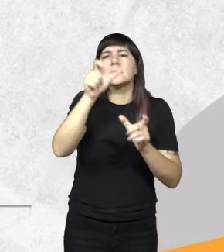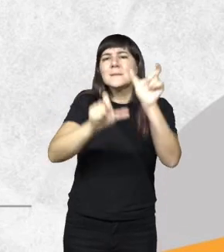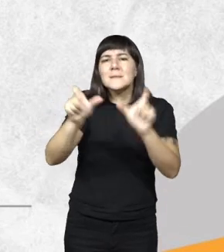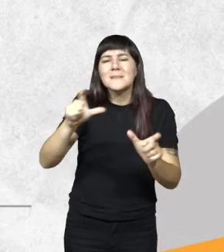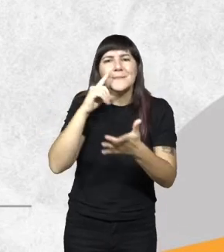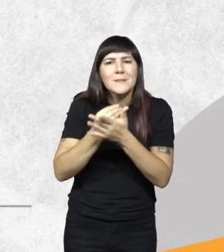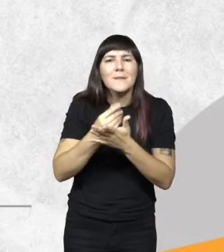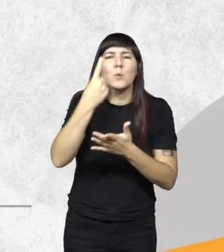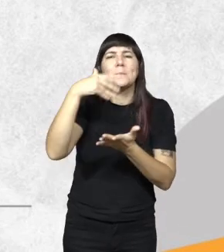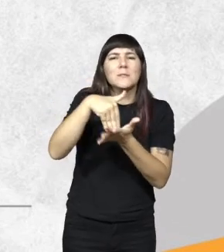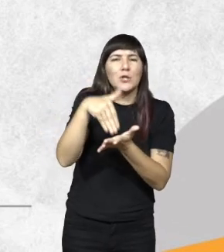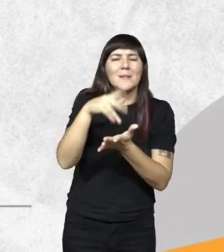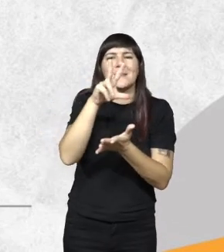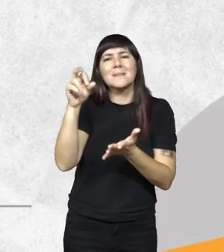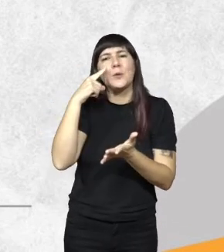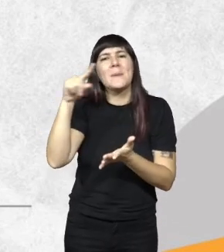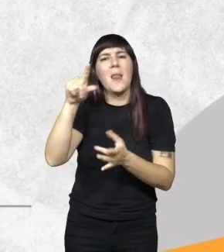1.300.000 habitantes